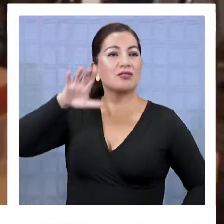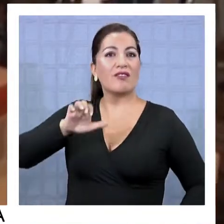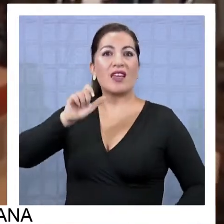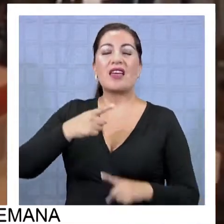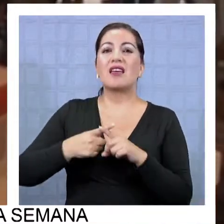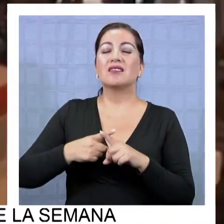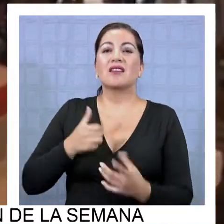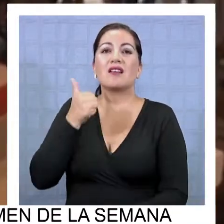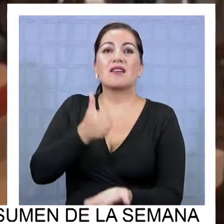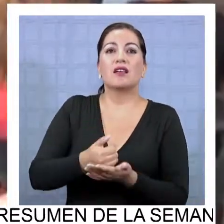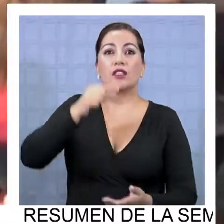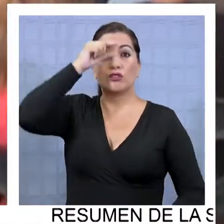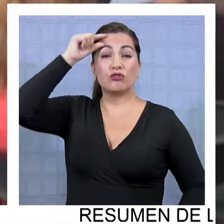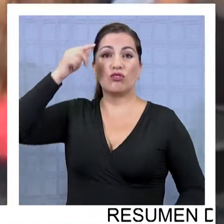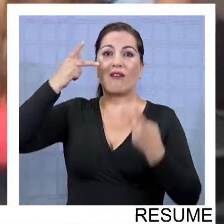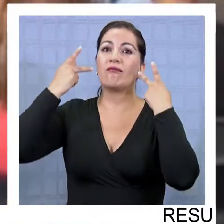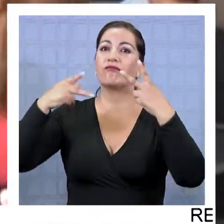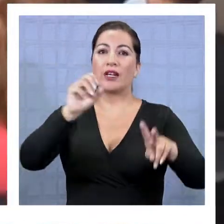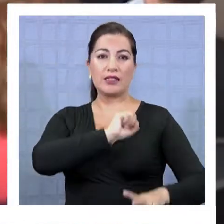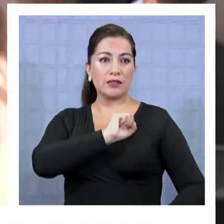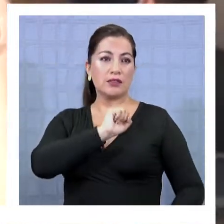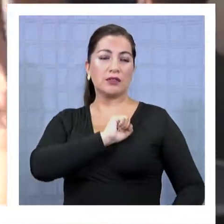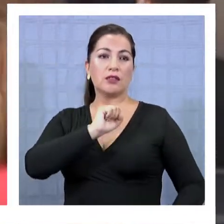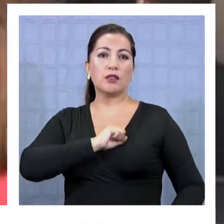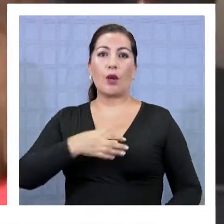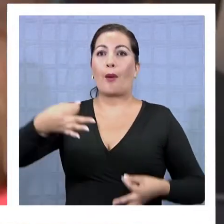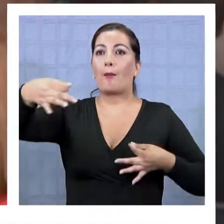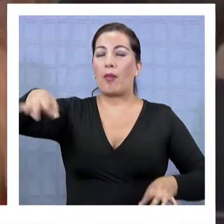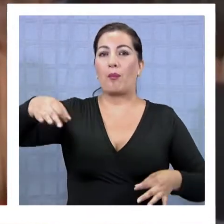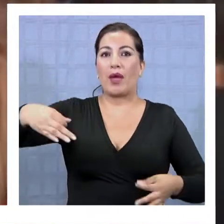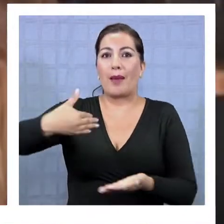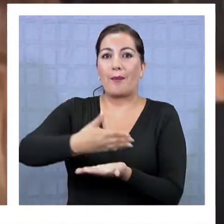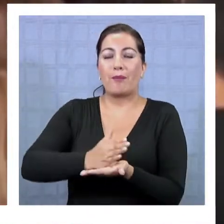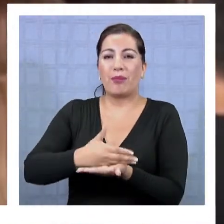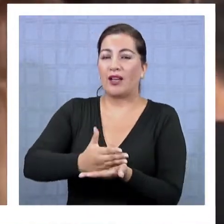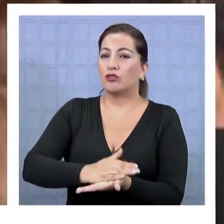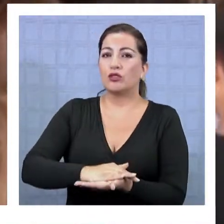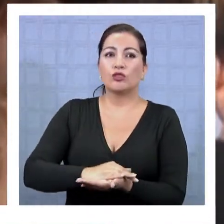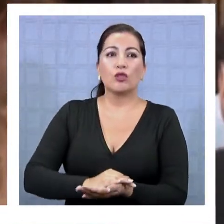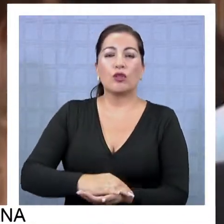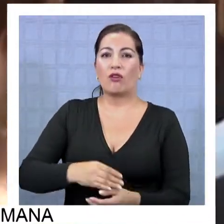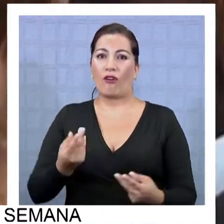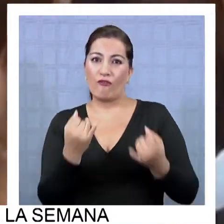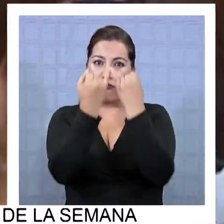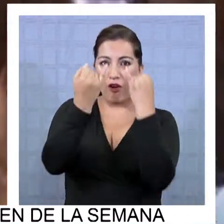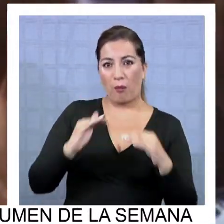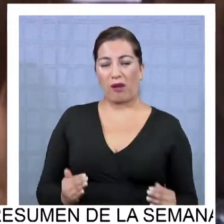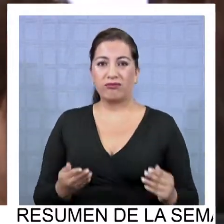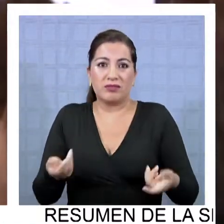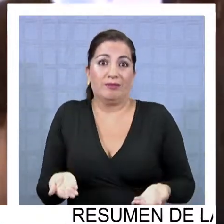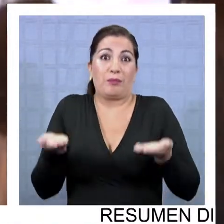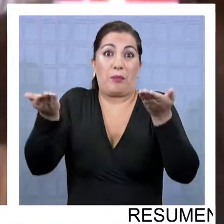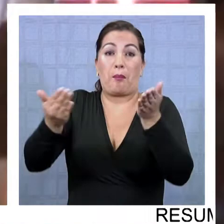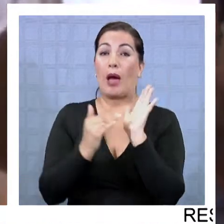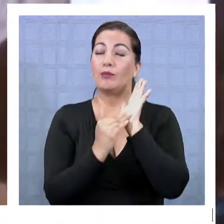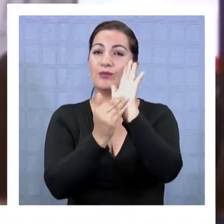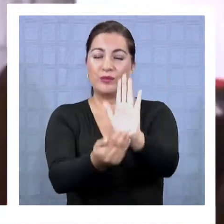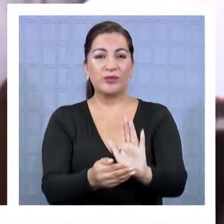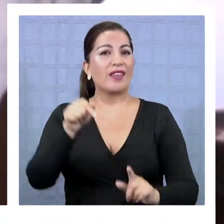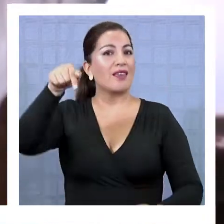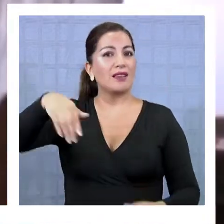exalcalde Jorge Soria viajó a Santiago con documentos, planos y maquetas para agilizar trámites que permitan avanzar